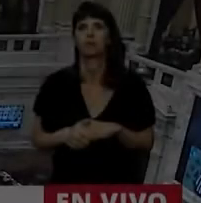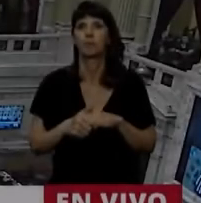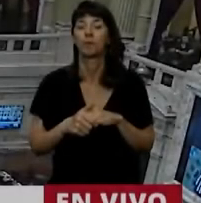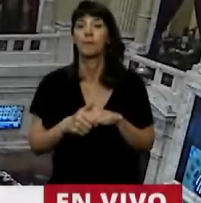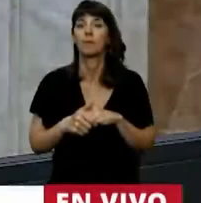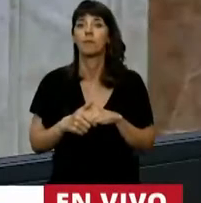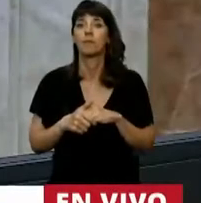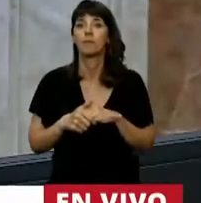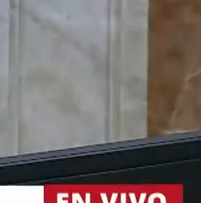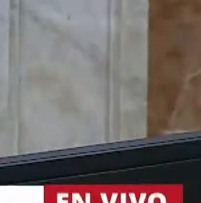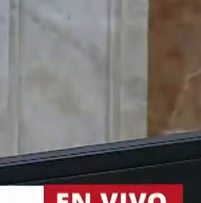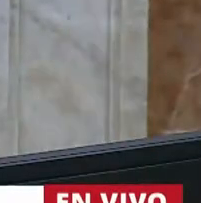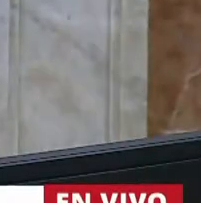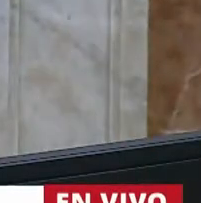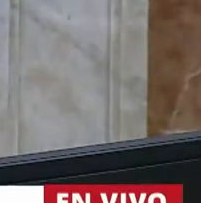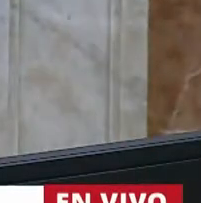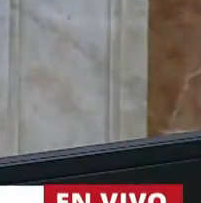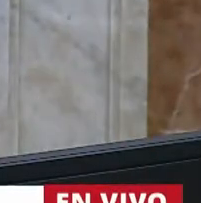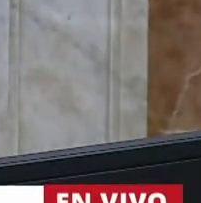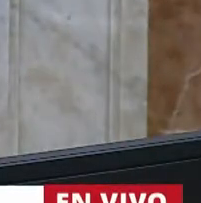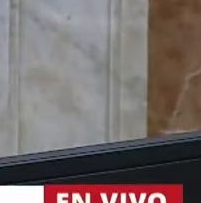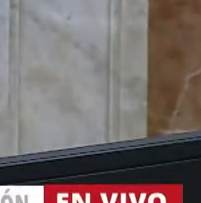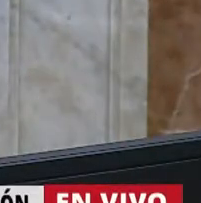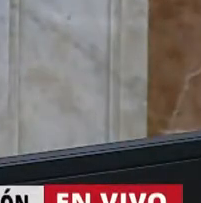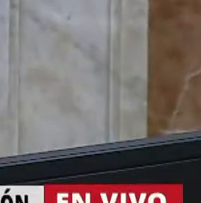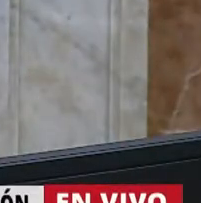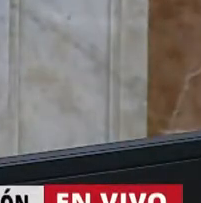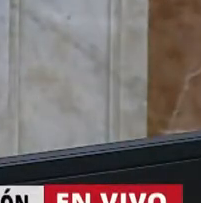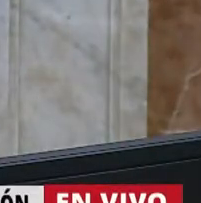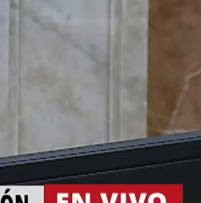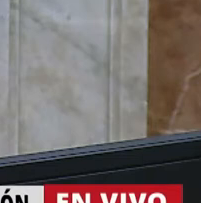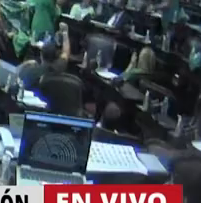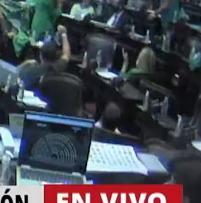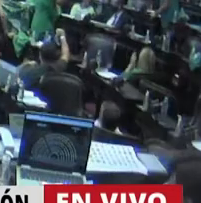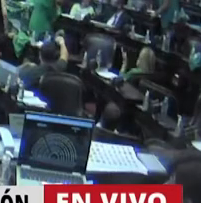En el uso de la palabra, el diputado Alejandro Cacase.